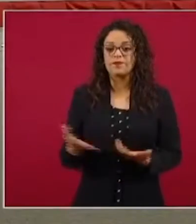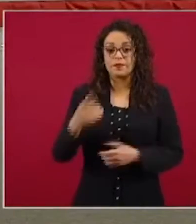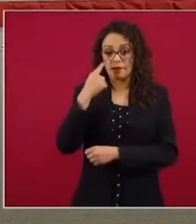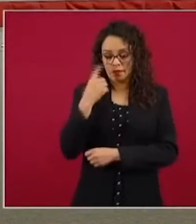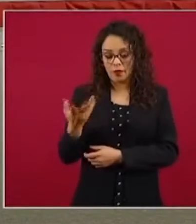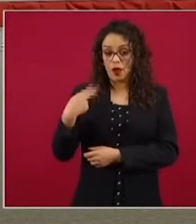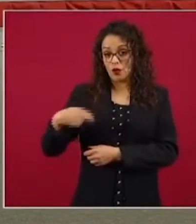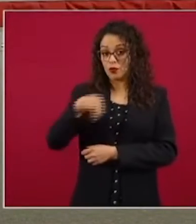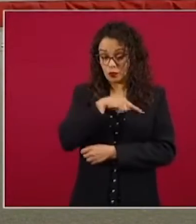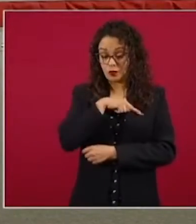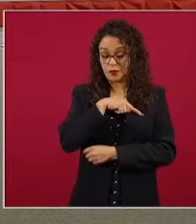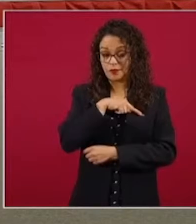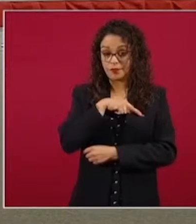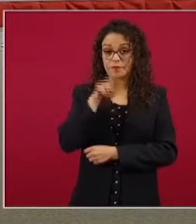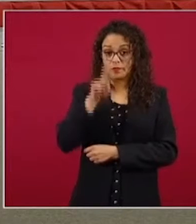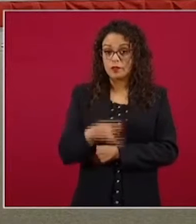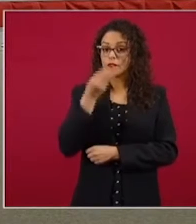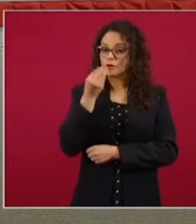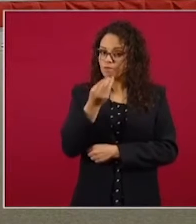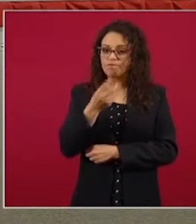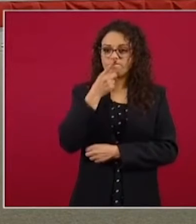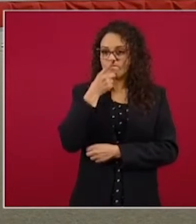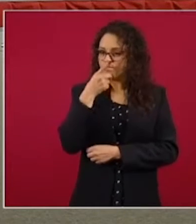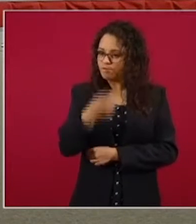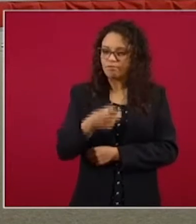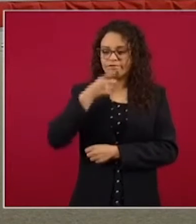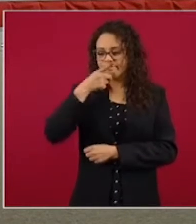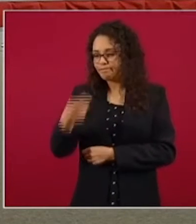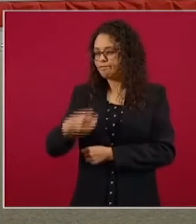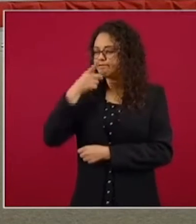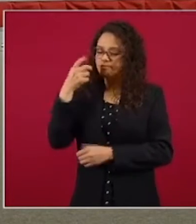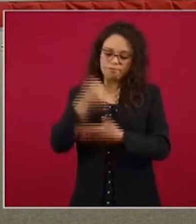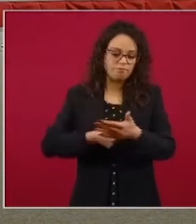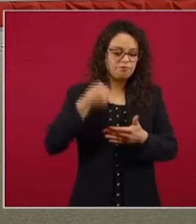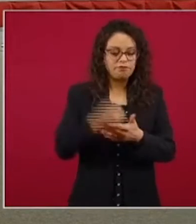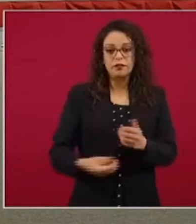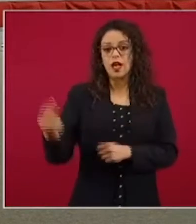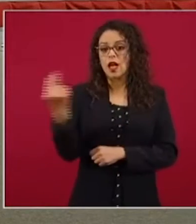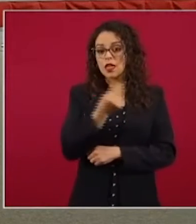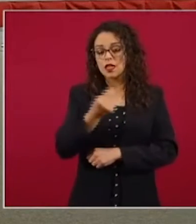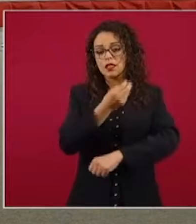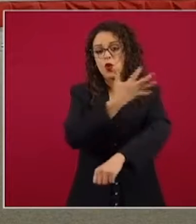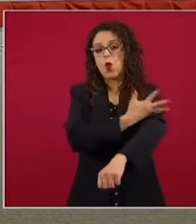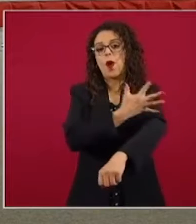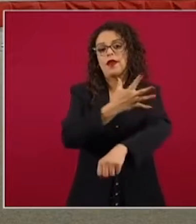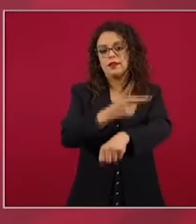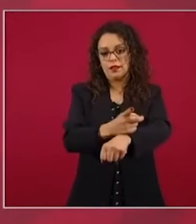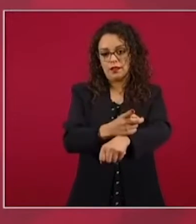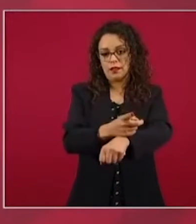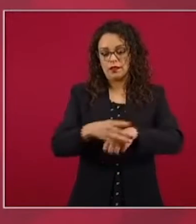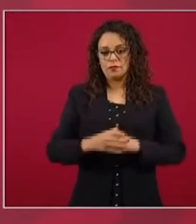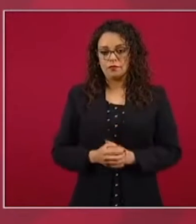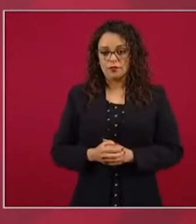mucho en que se actúe con honestidad. Y lo que acabas de denunciar